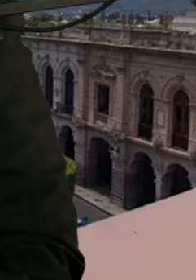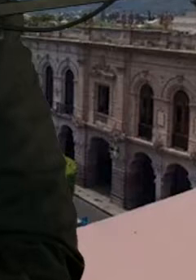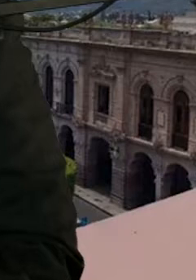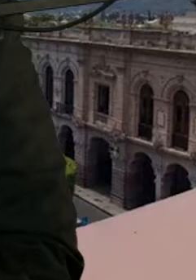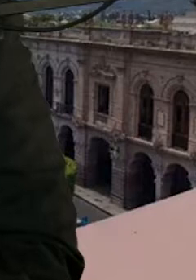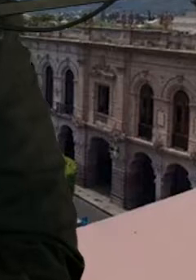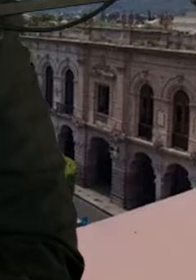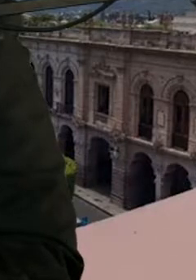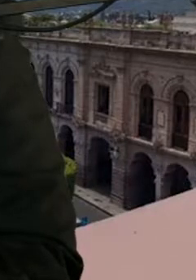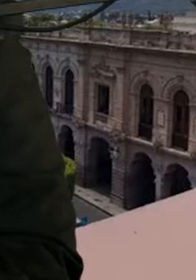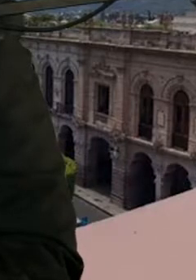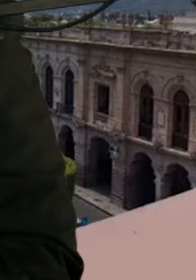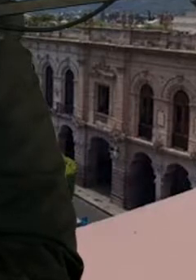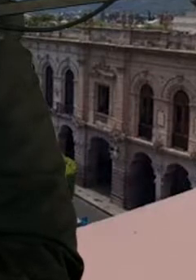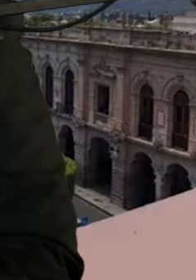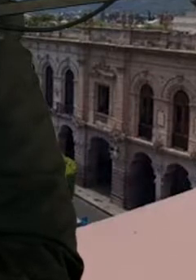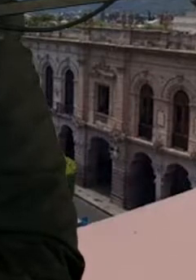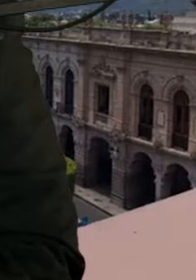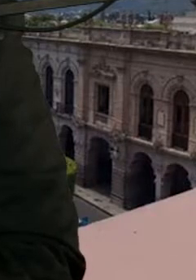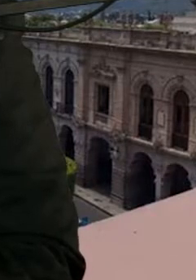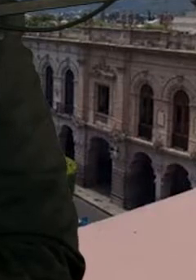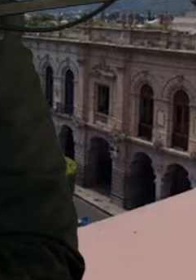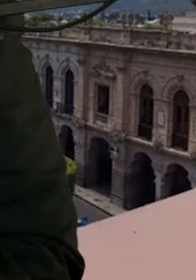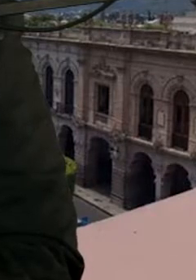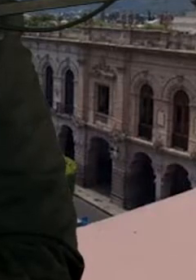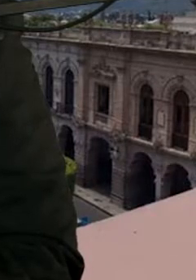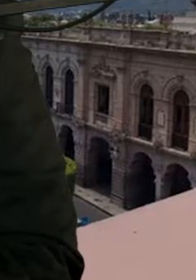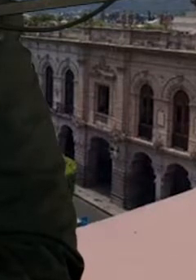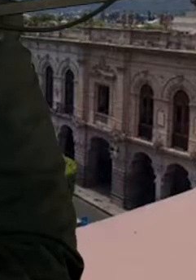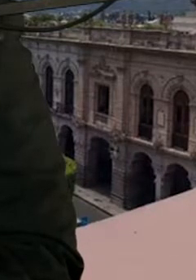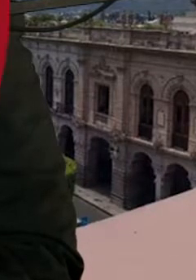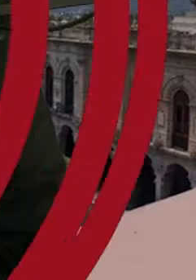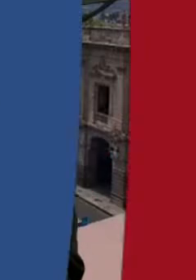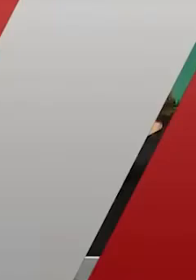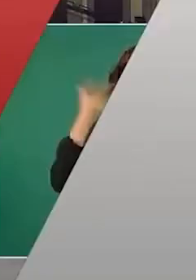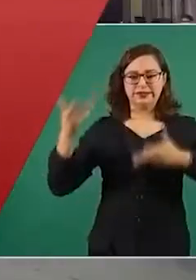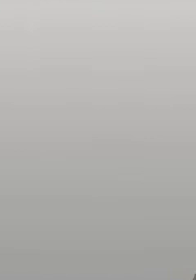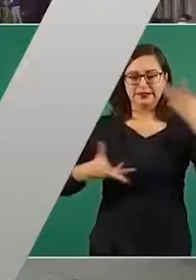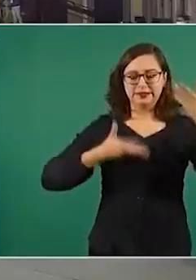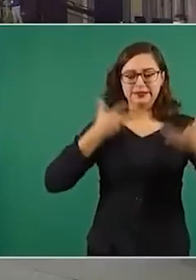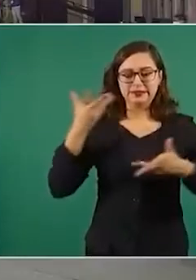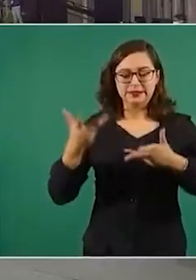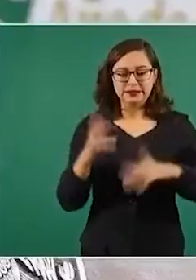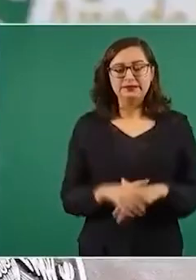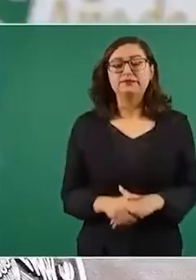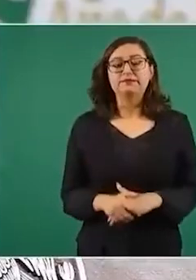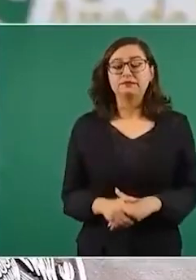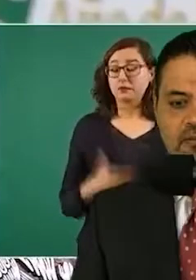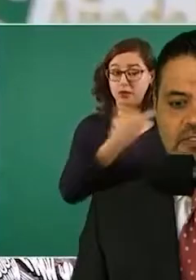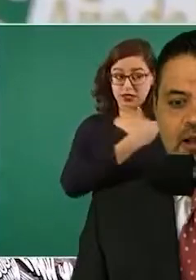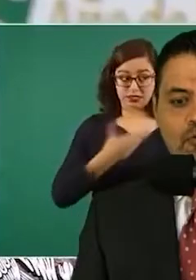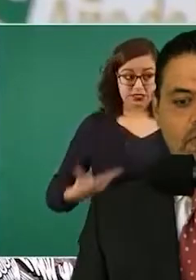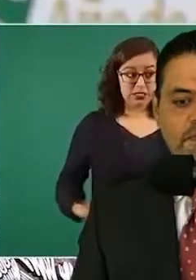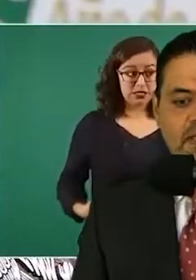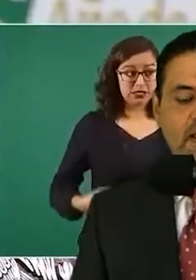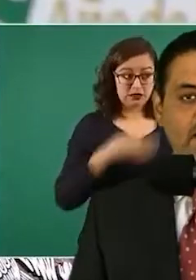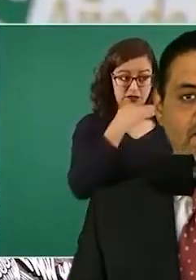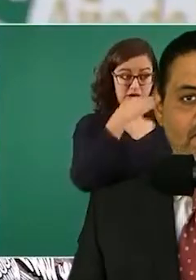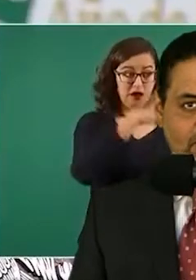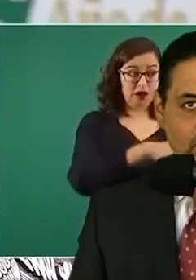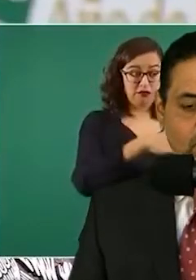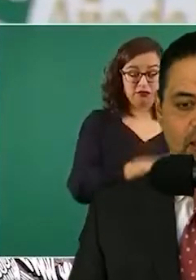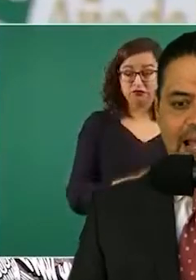El secretario de Salud, Jorge Alcocer Varela, informó este martes que la Oficina de las Naciones Unidas para Servicios de Paraproyectos, la UNOPS,